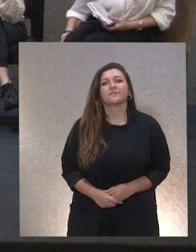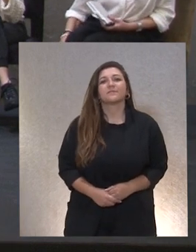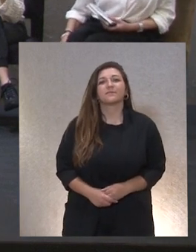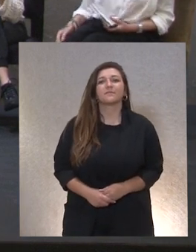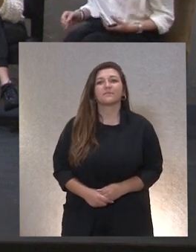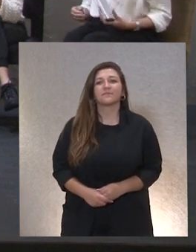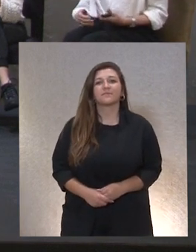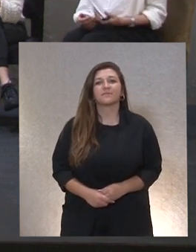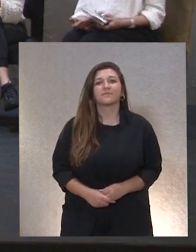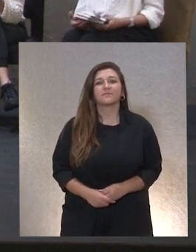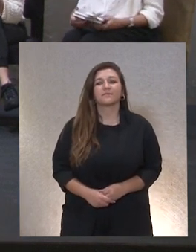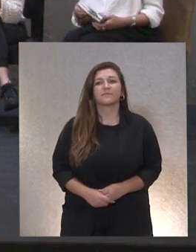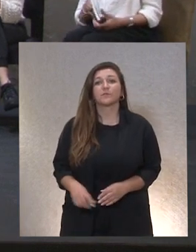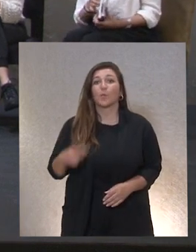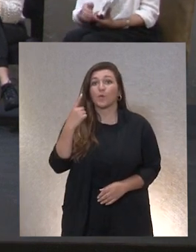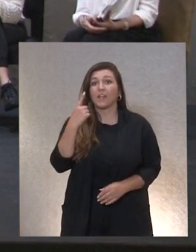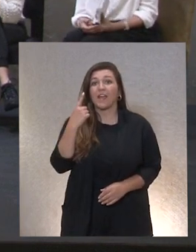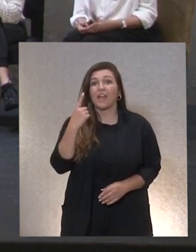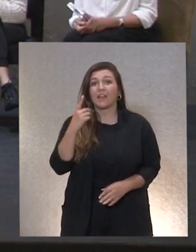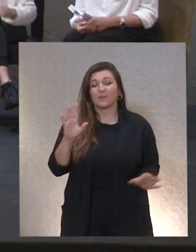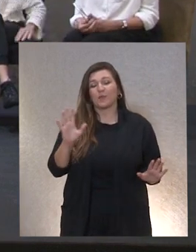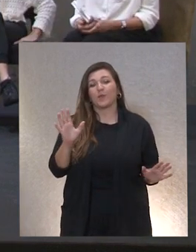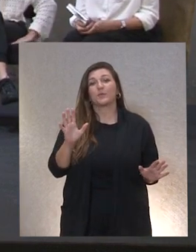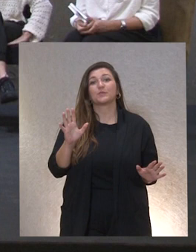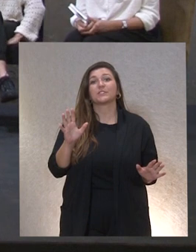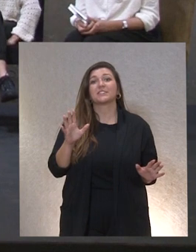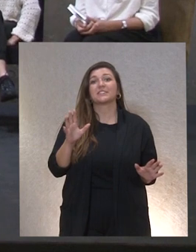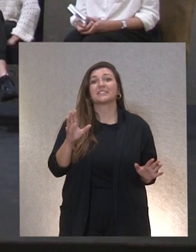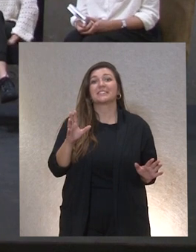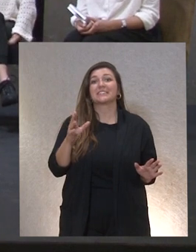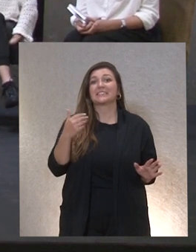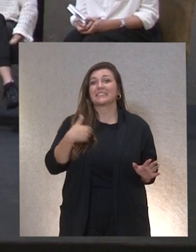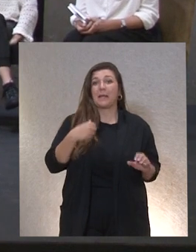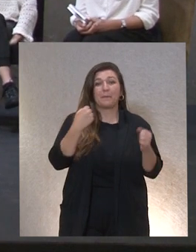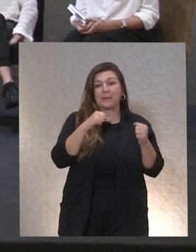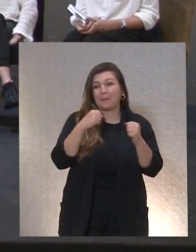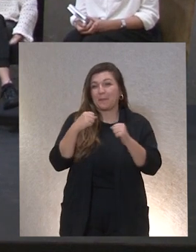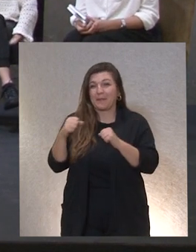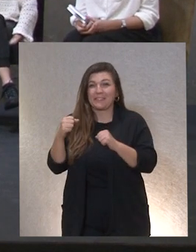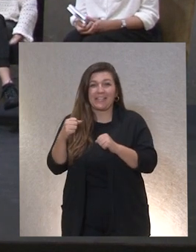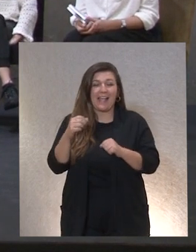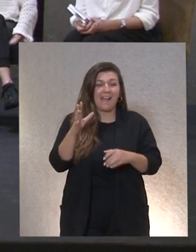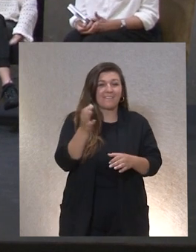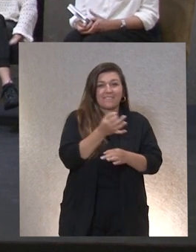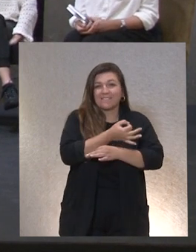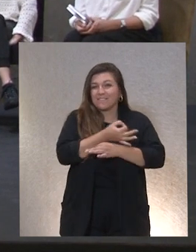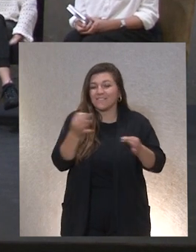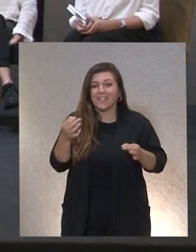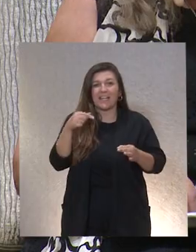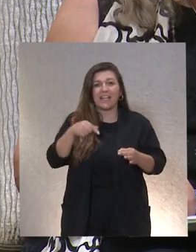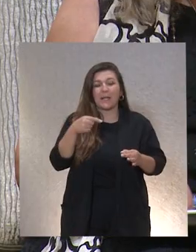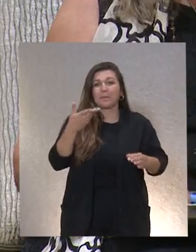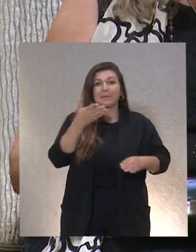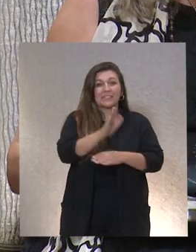no una bueno pues después de estas magníficas prácticas de excelencia que acaban de ser presentadas aquí